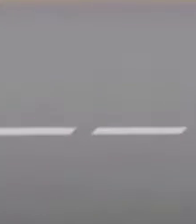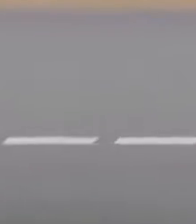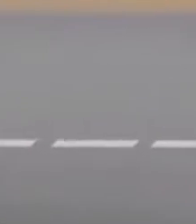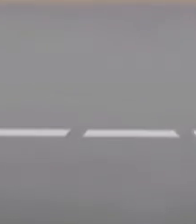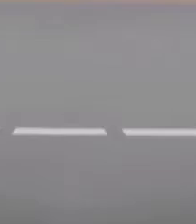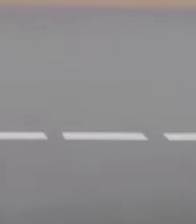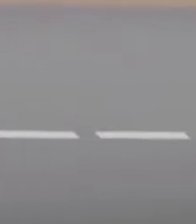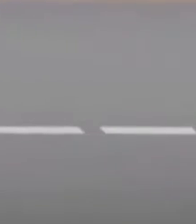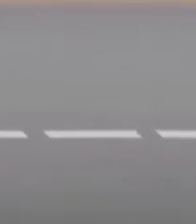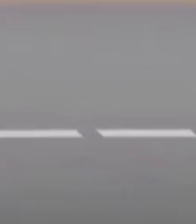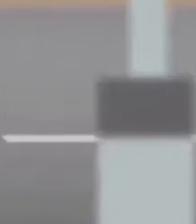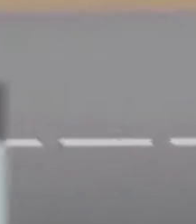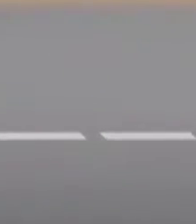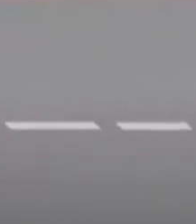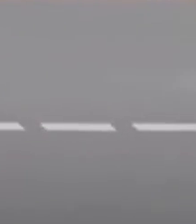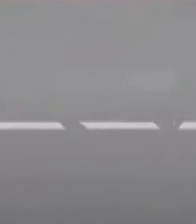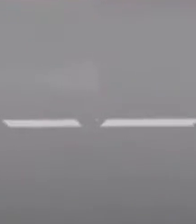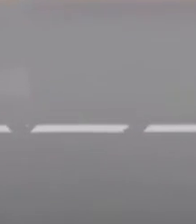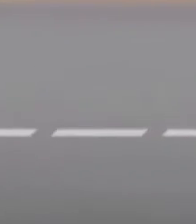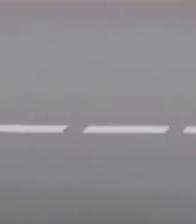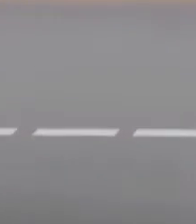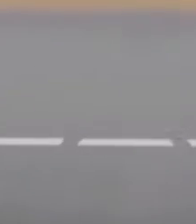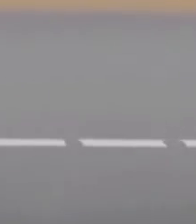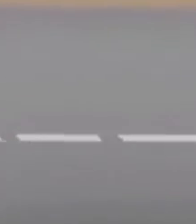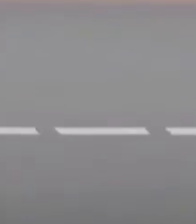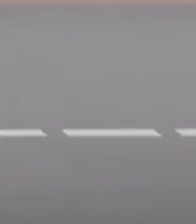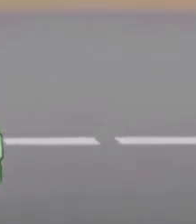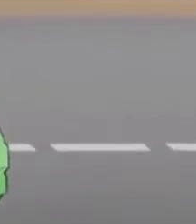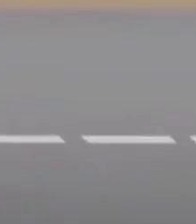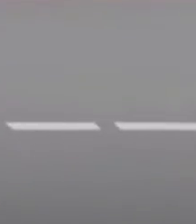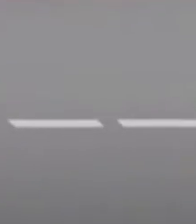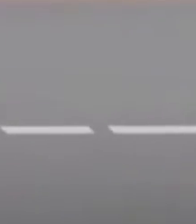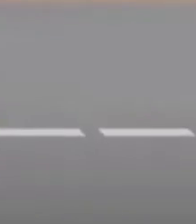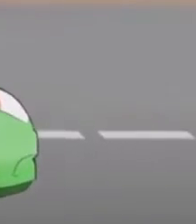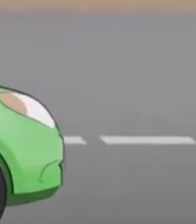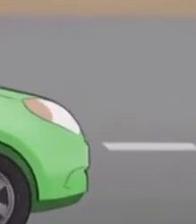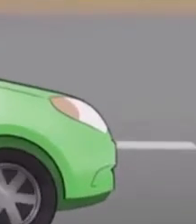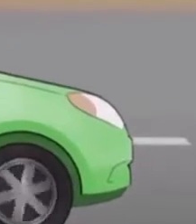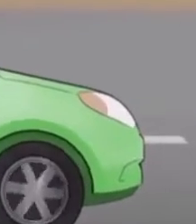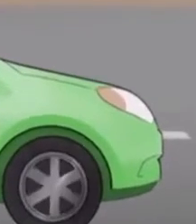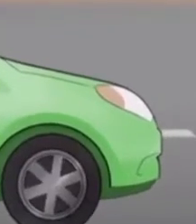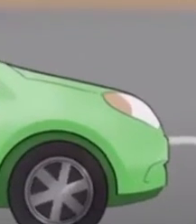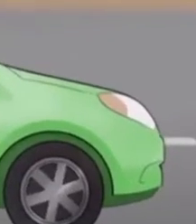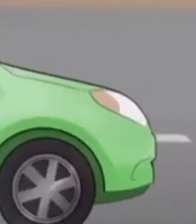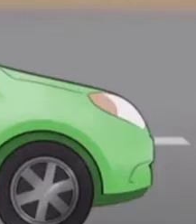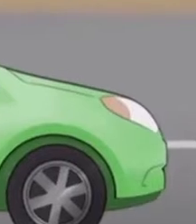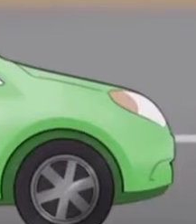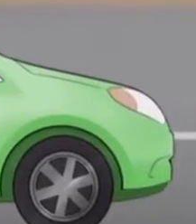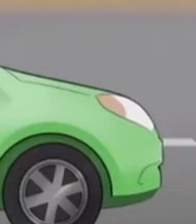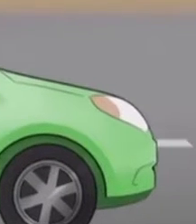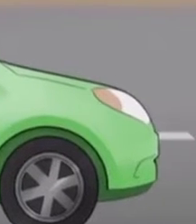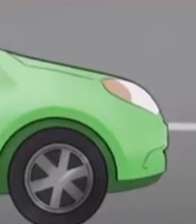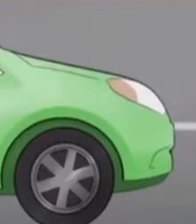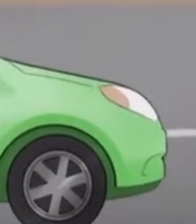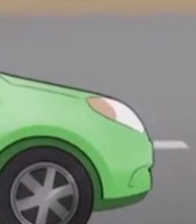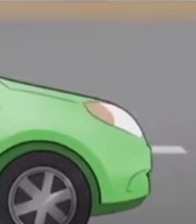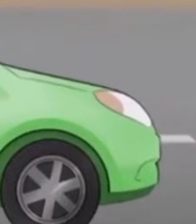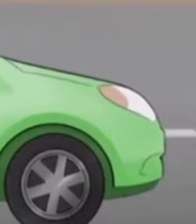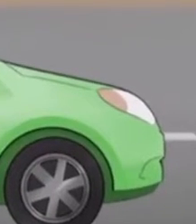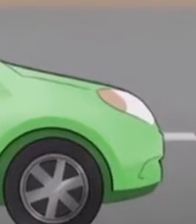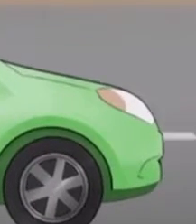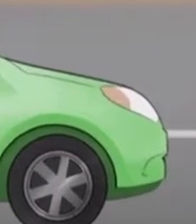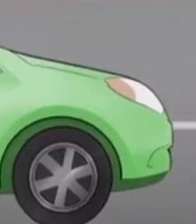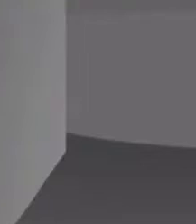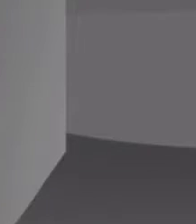¿Qué hacer en caso de un terremoto? Si está manejando, trate en la medida de lo posible. Ubicarse lejos de postes eléctricos o